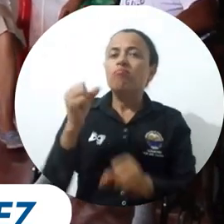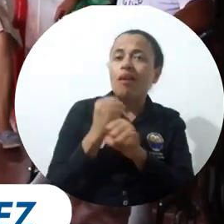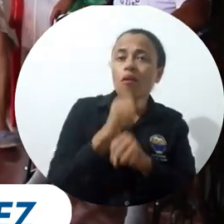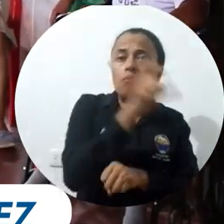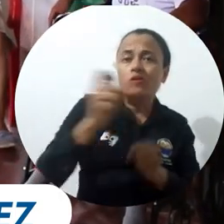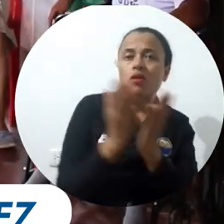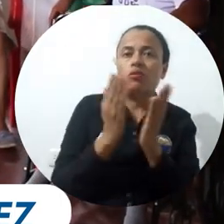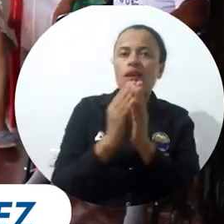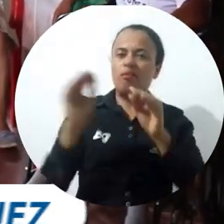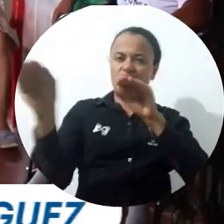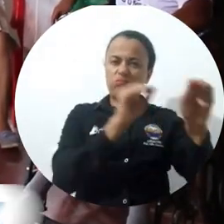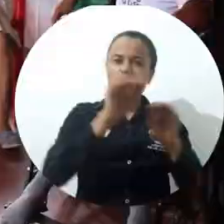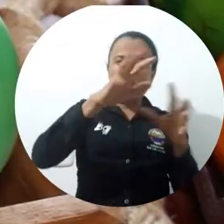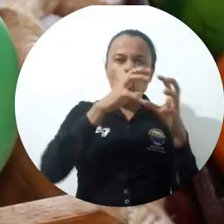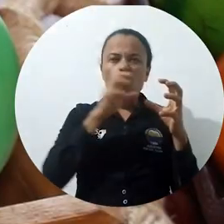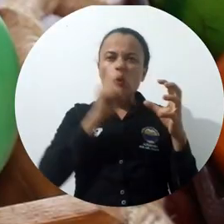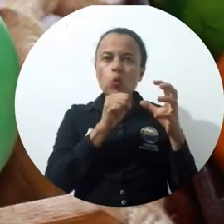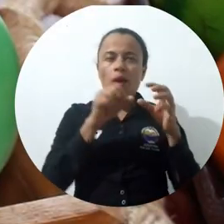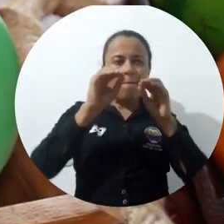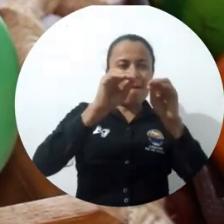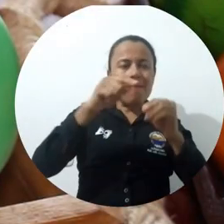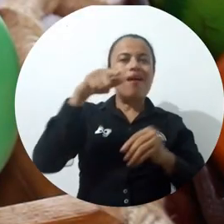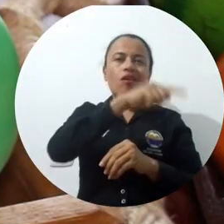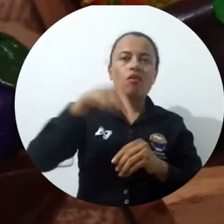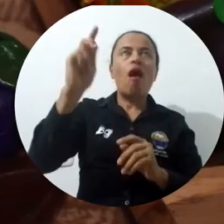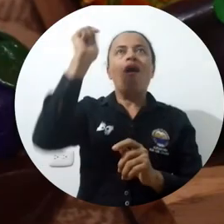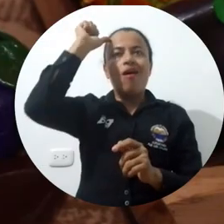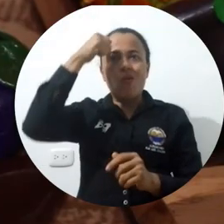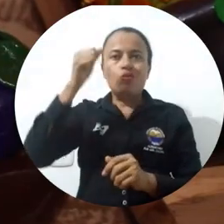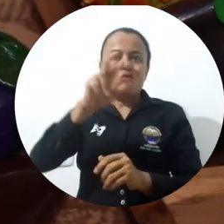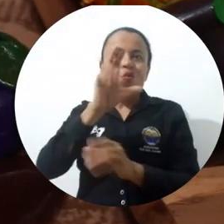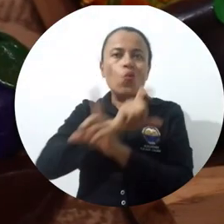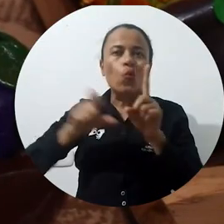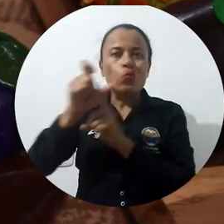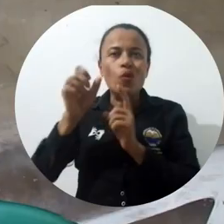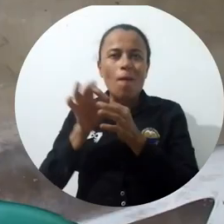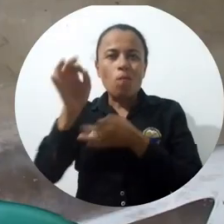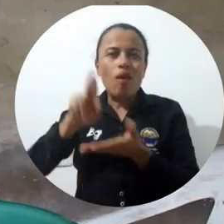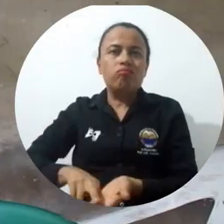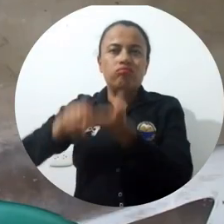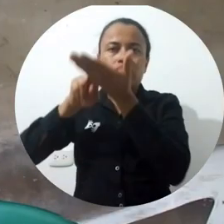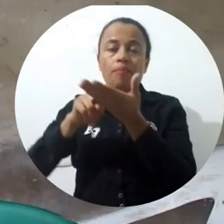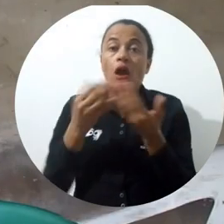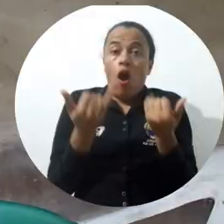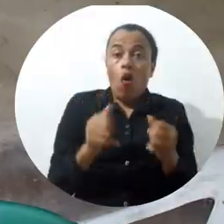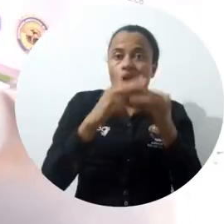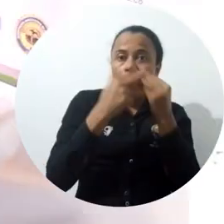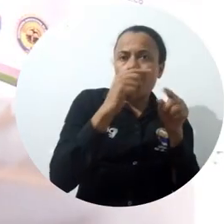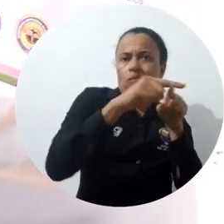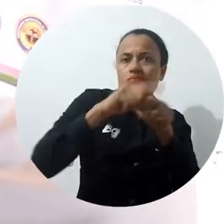tiene que ver con el totumos para rescatar la cultura del municipio de Sabanas de San Ángel. Hoy en día tenemos las herramientas para poder trabajar